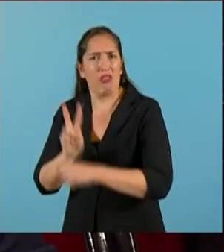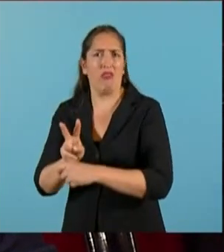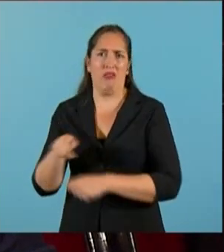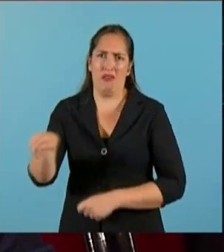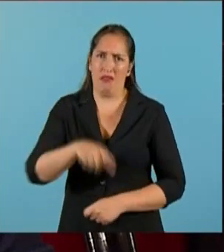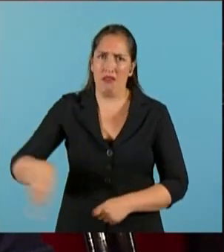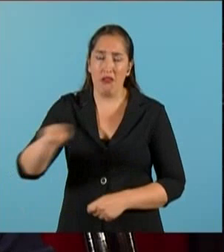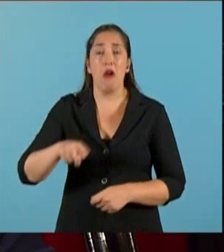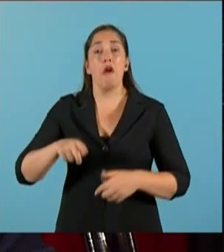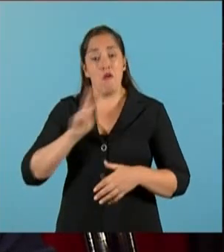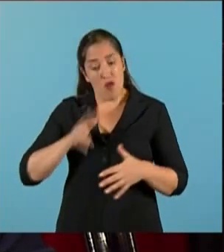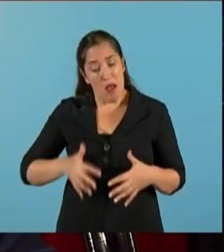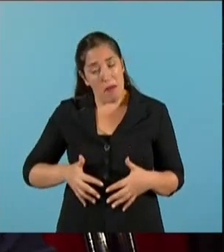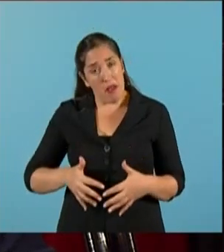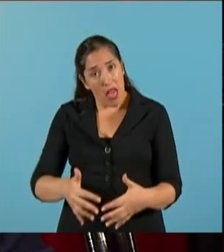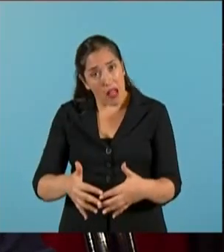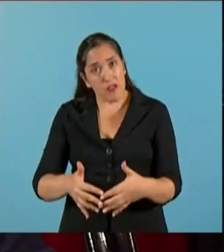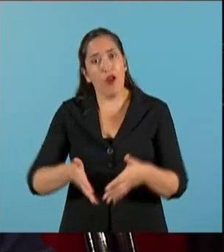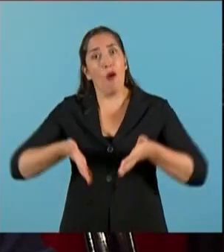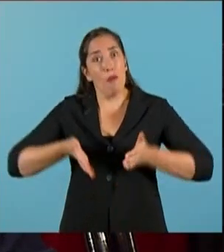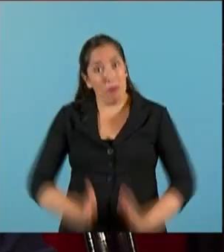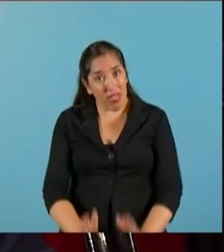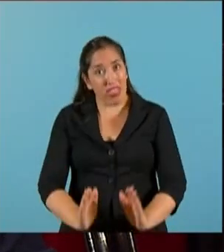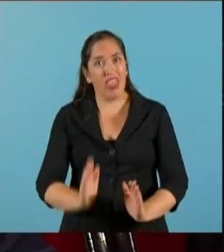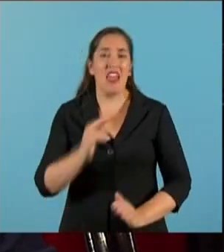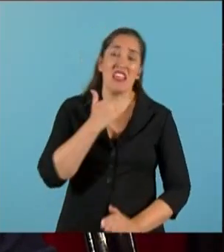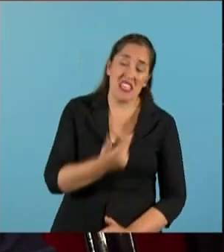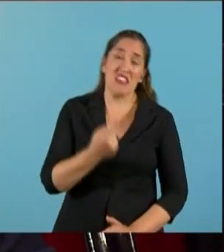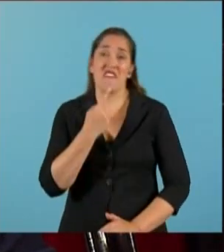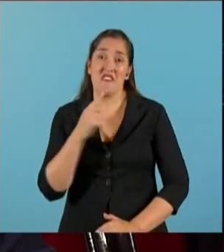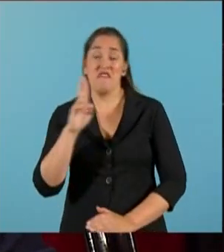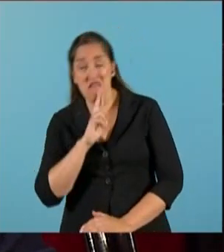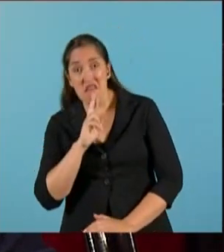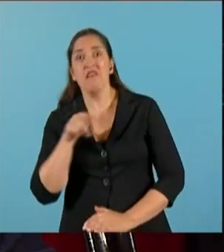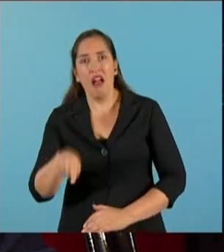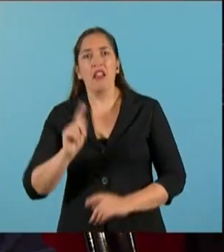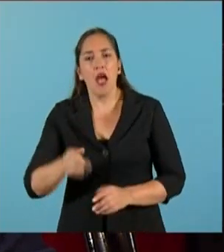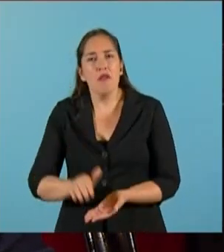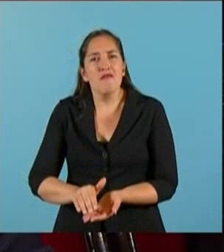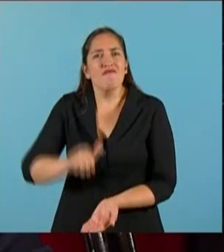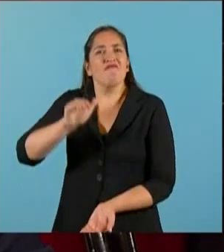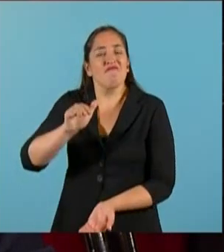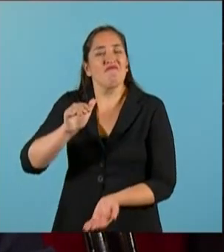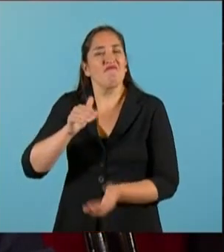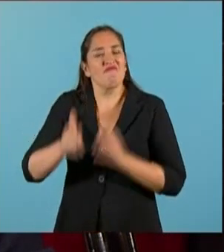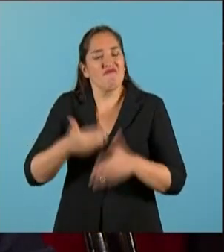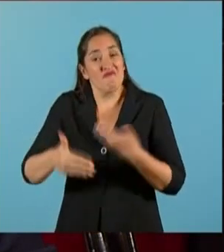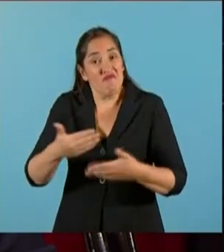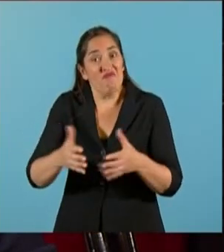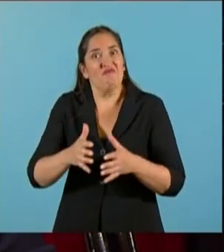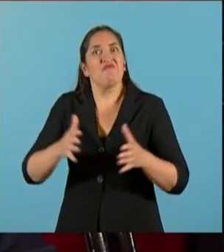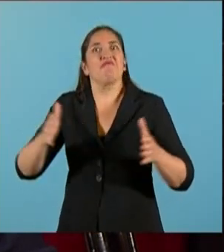durante el embarazo de la mujer, en el nacimiento del hijo o hija y en el desarrollo de la primera infancia del recién nacido.